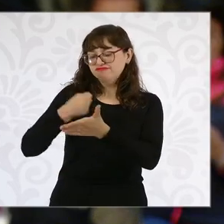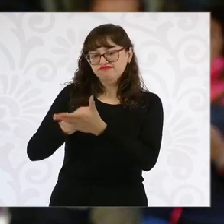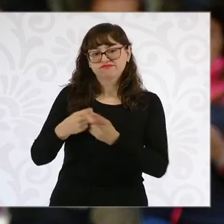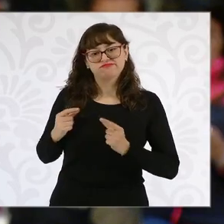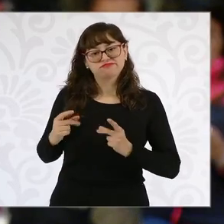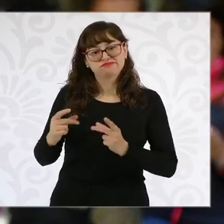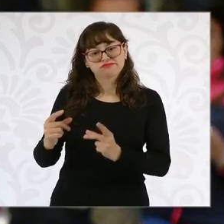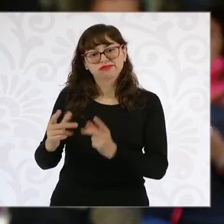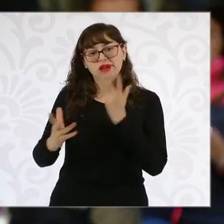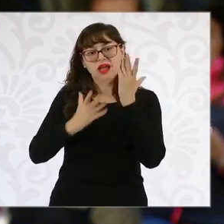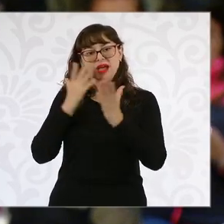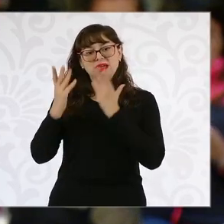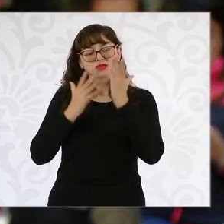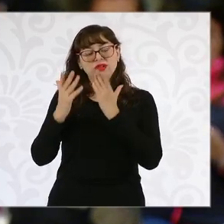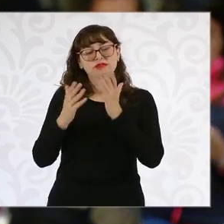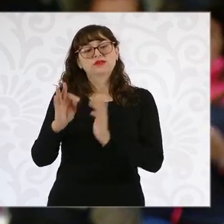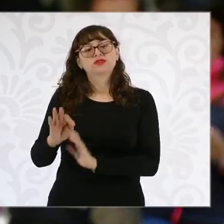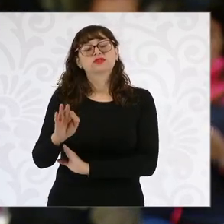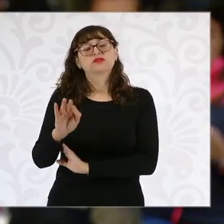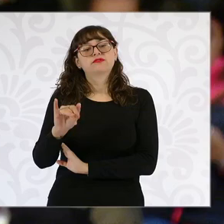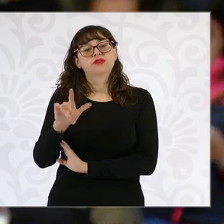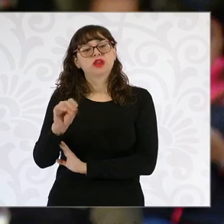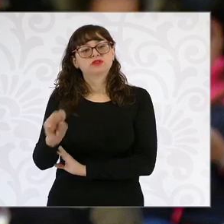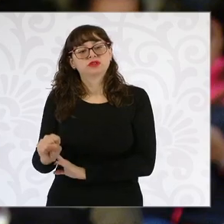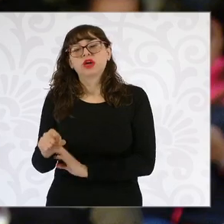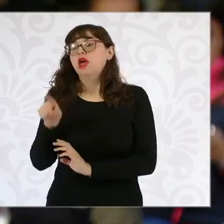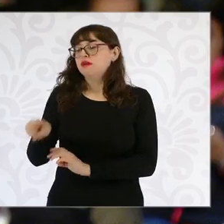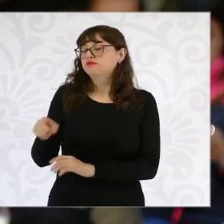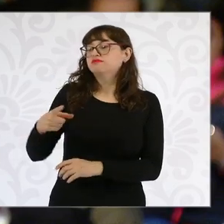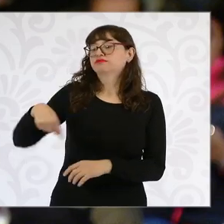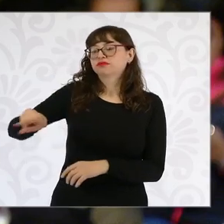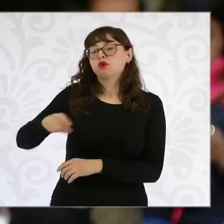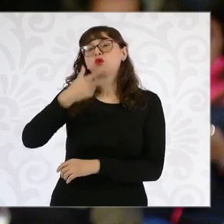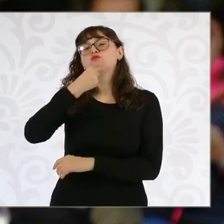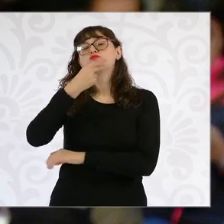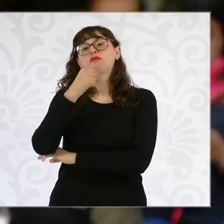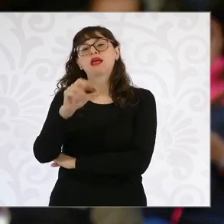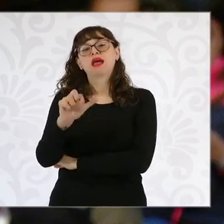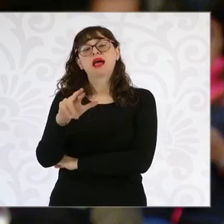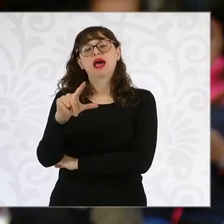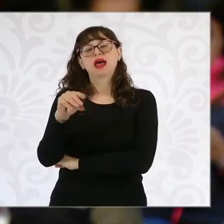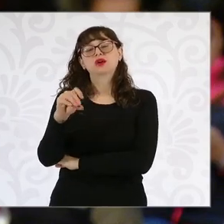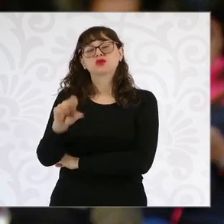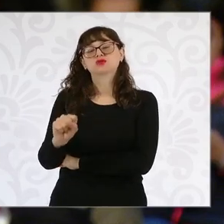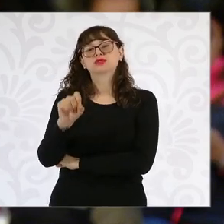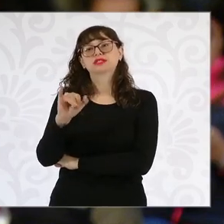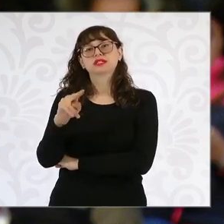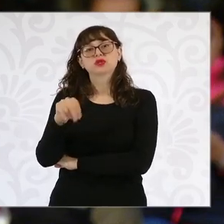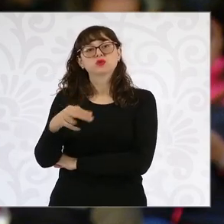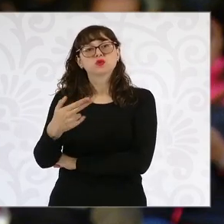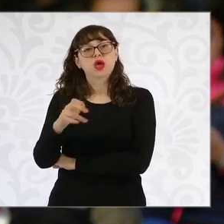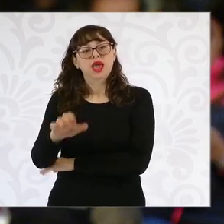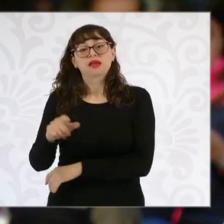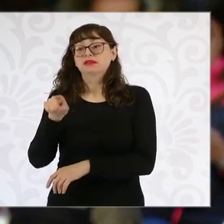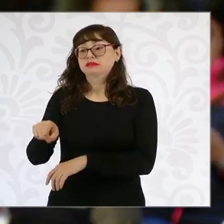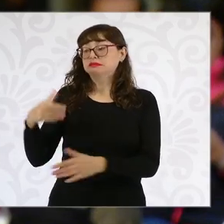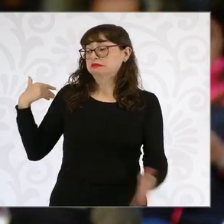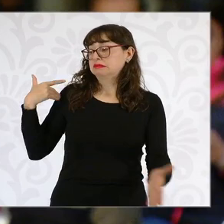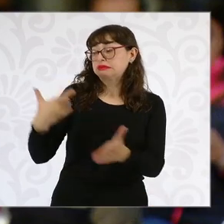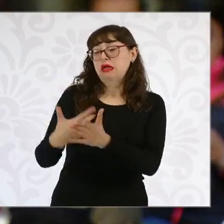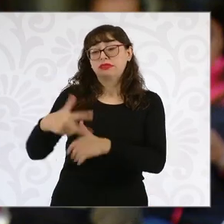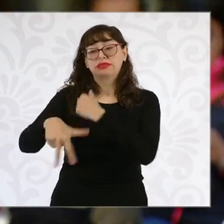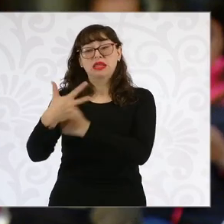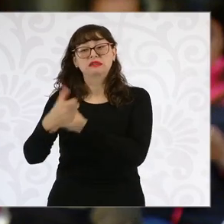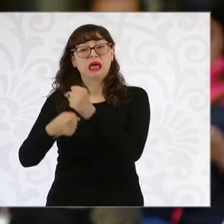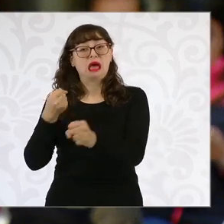estudiante de la Facultad de Filosofía y Letras, Carlos Inué Cuevas Mejía. Se cumplieron 13 años de esta ejecución